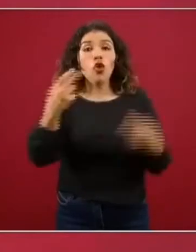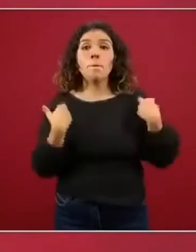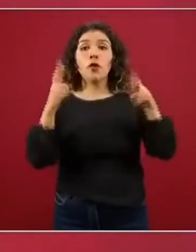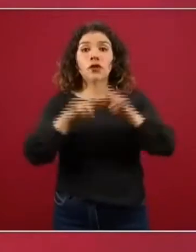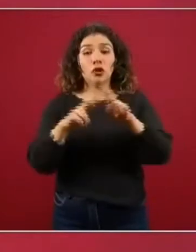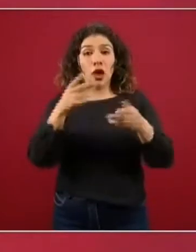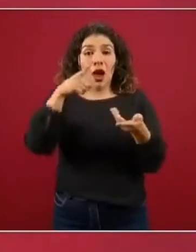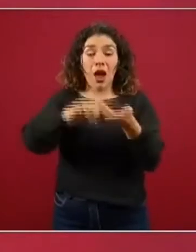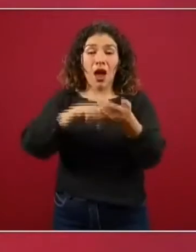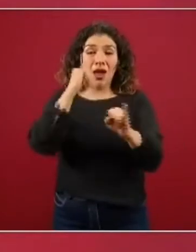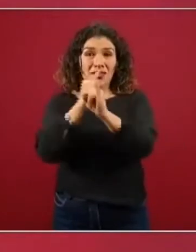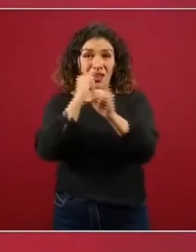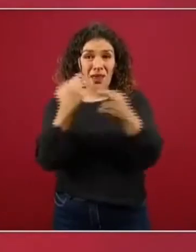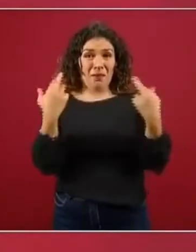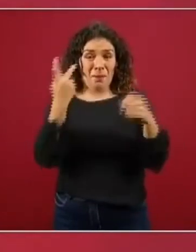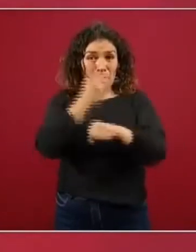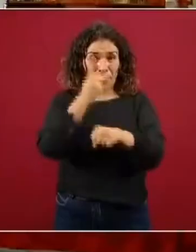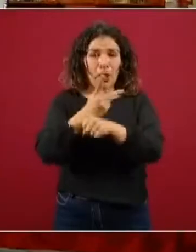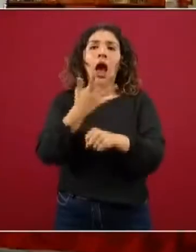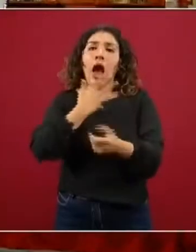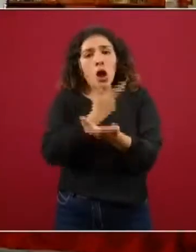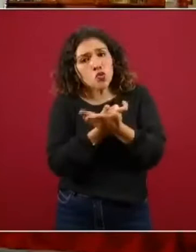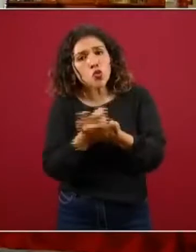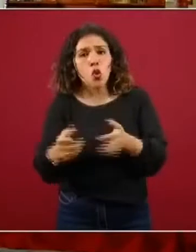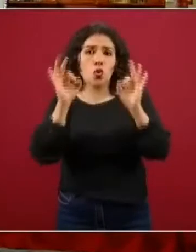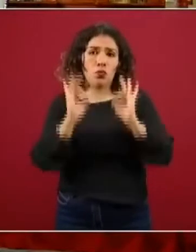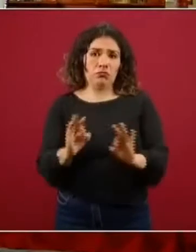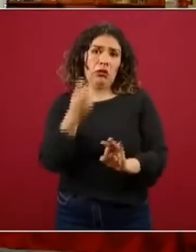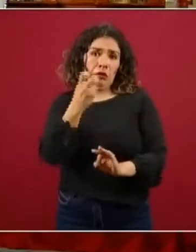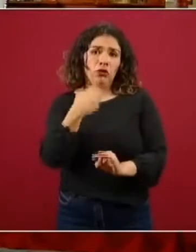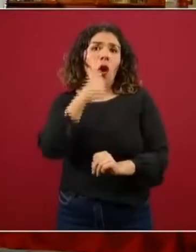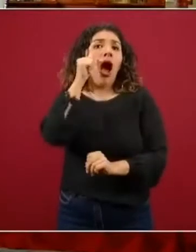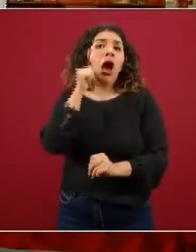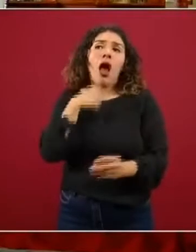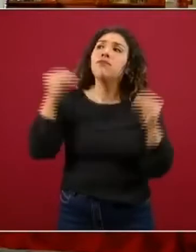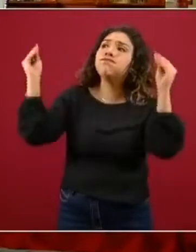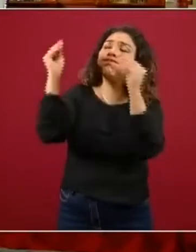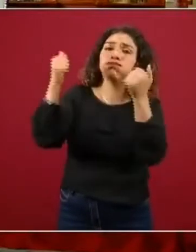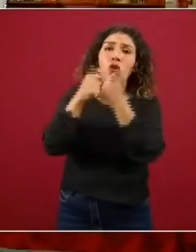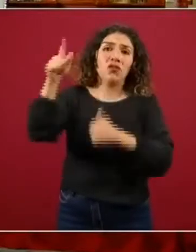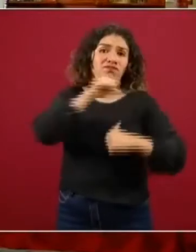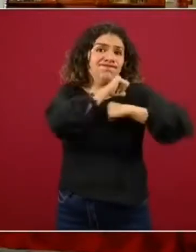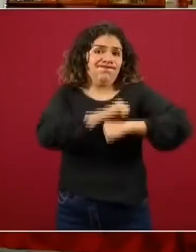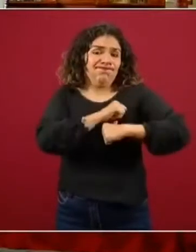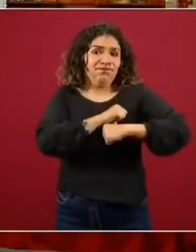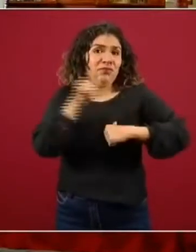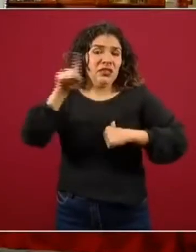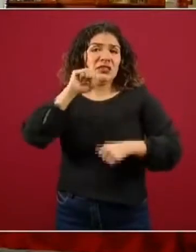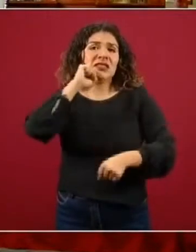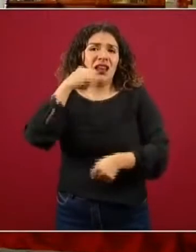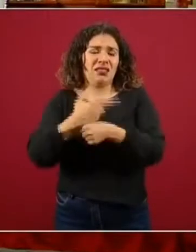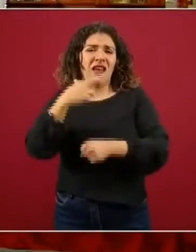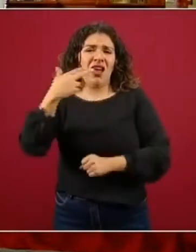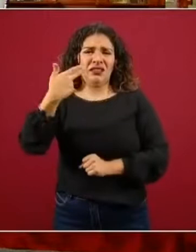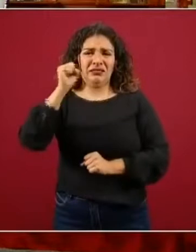tengan sus pagos. Eso es lo que ya logramos ayer, el acuerdo con la Oficialía Mayor y la Secretaría de